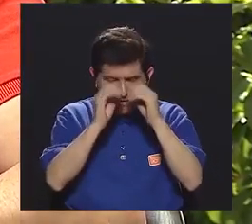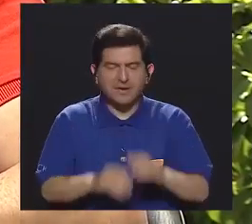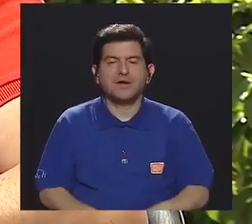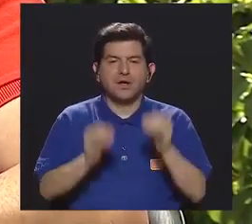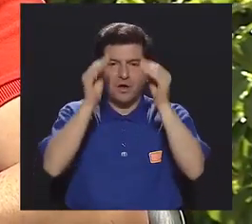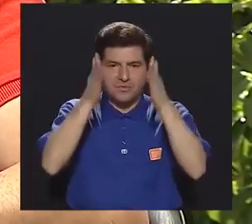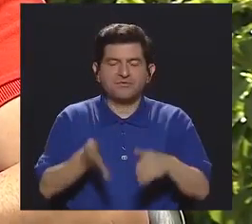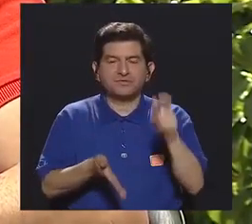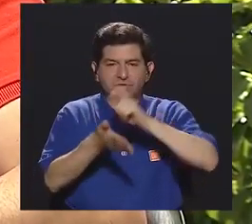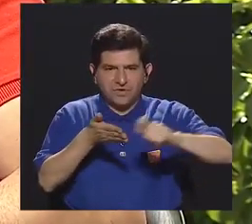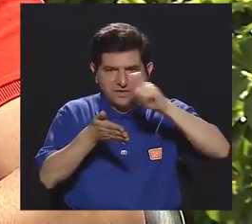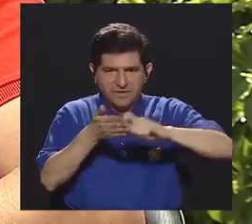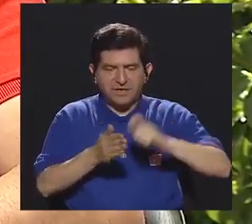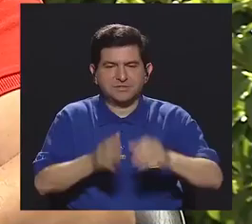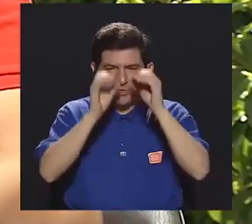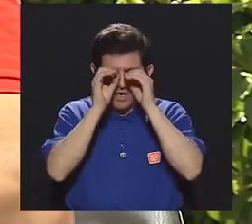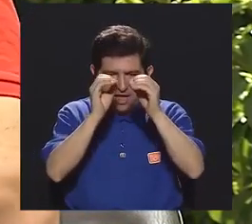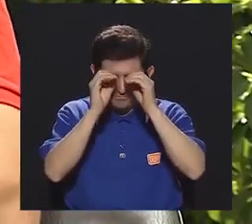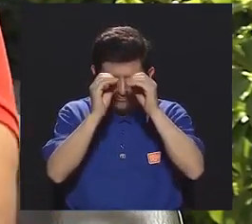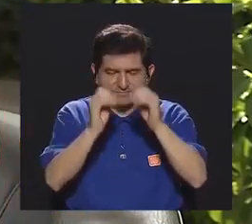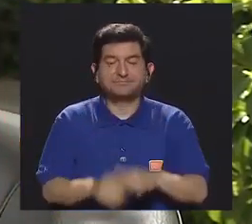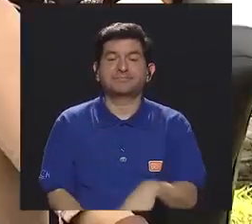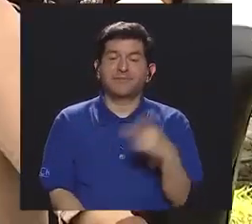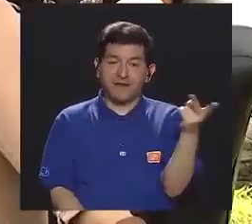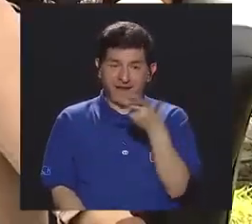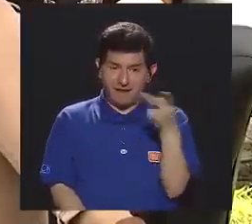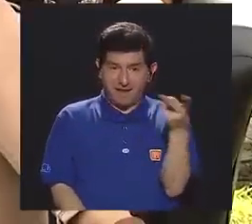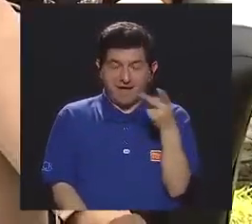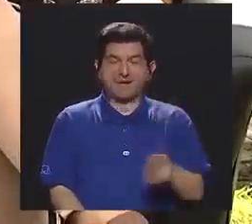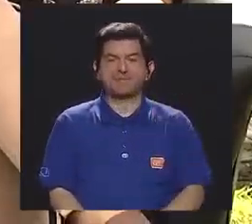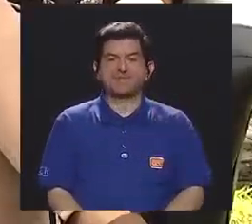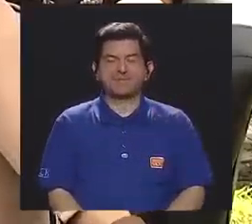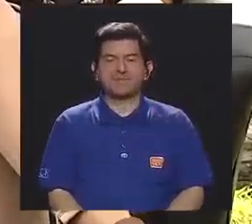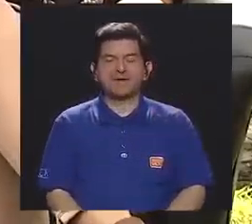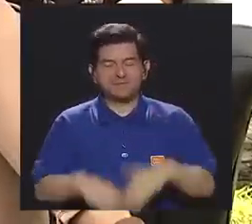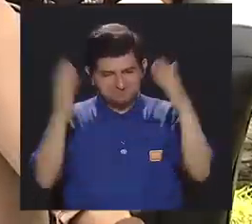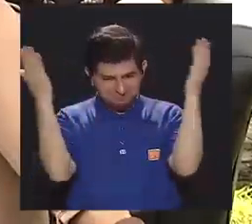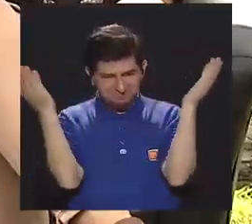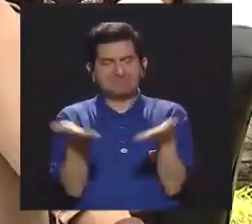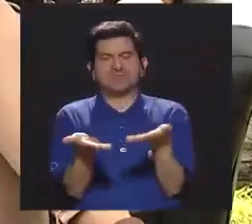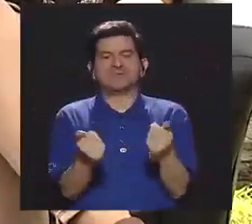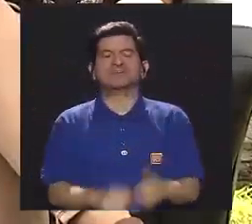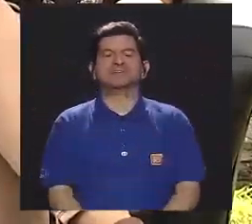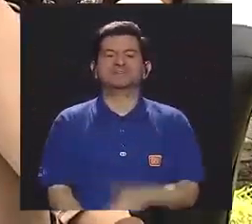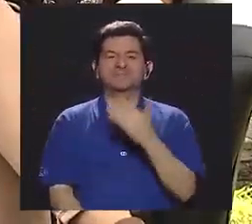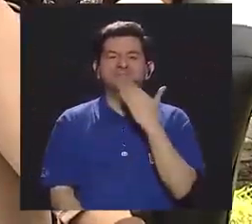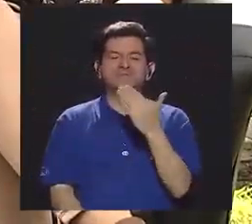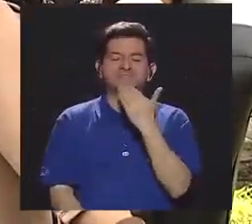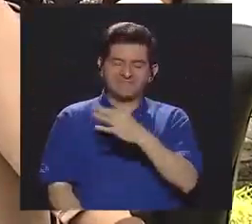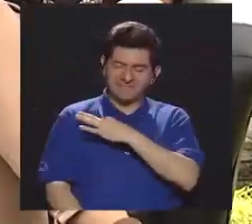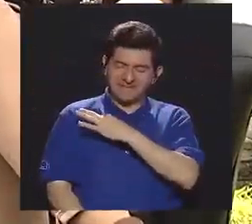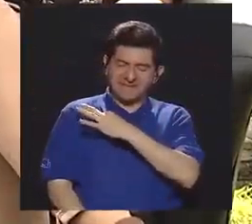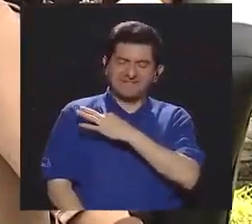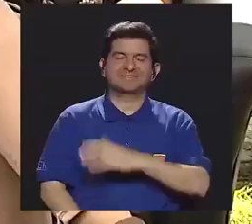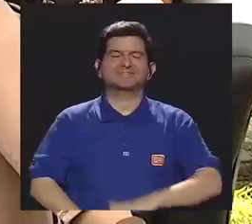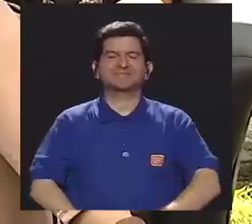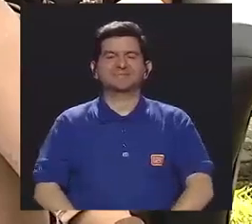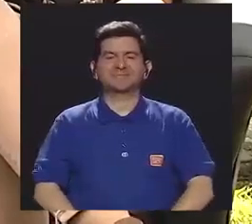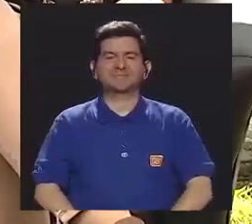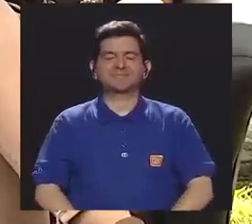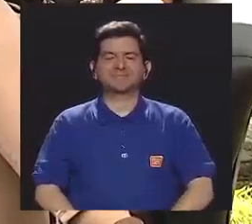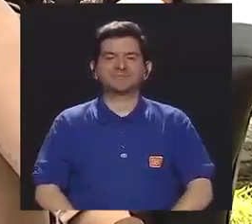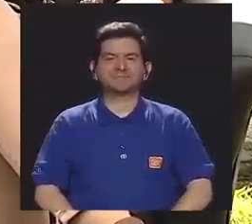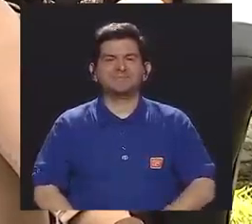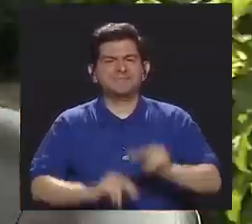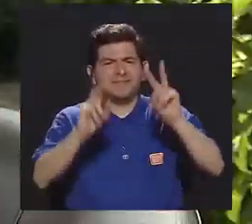y docente de la Facultad de Microbiología. Pues a ambas, pues darle la más cordial bienvenida. Muchas gracias por la invitación.